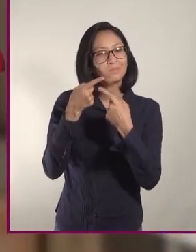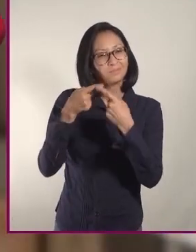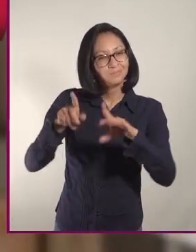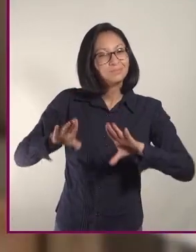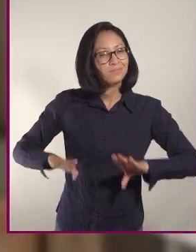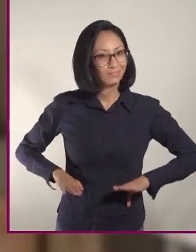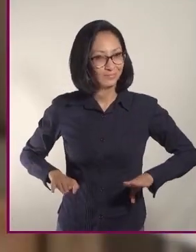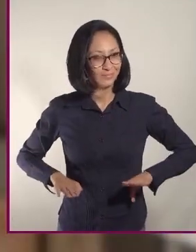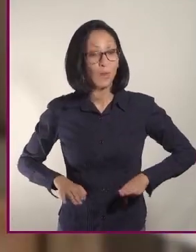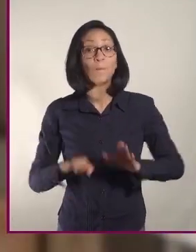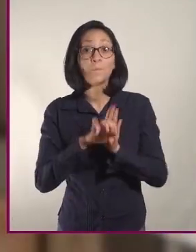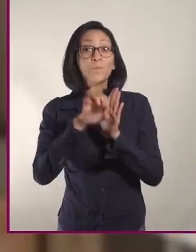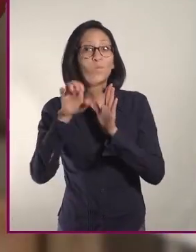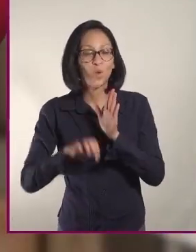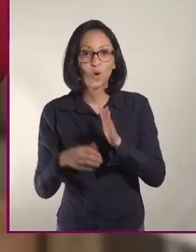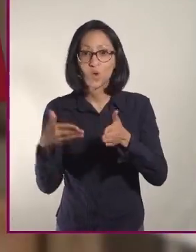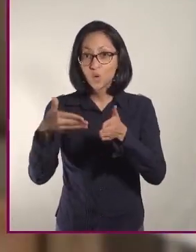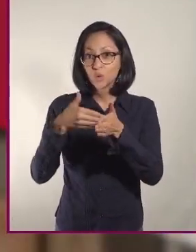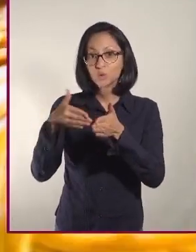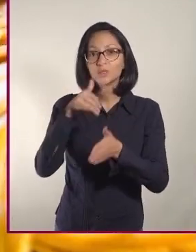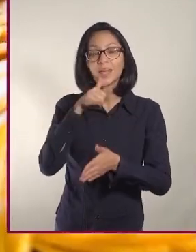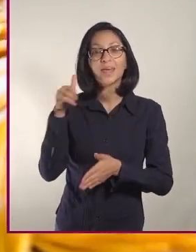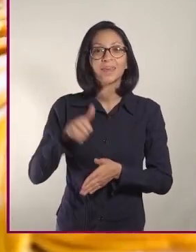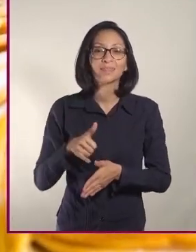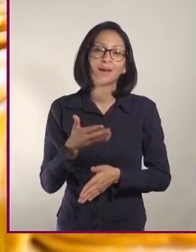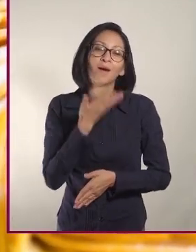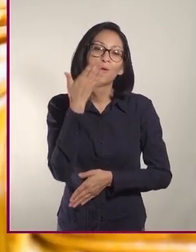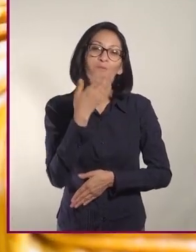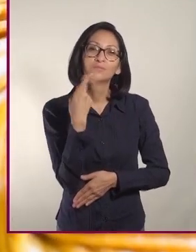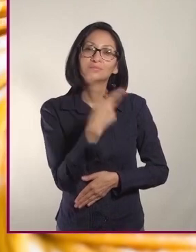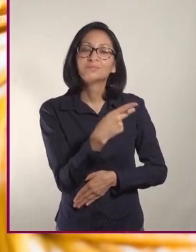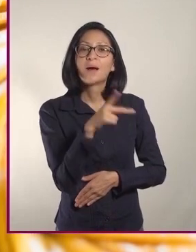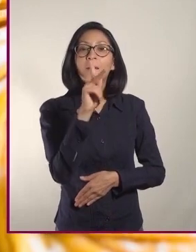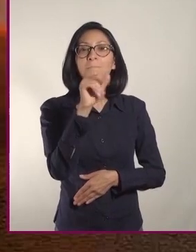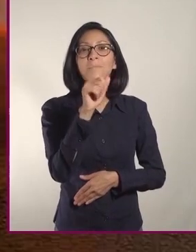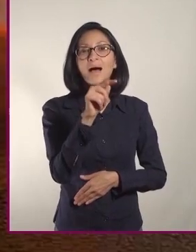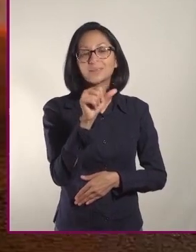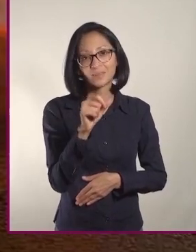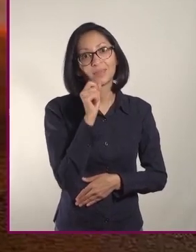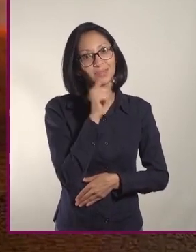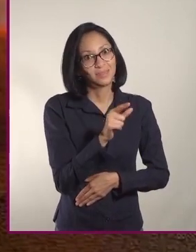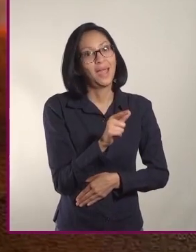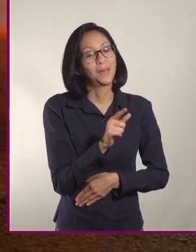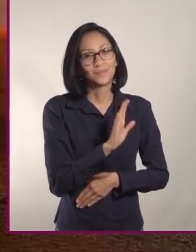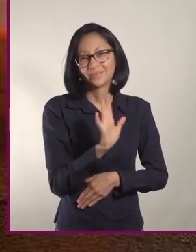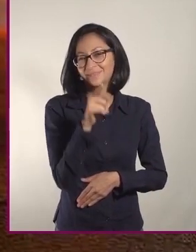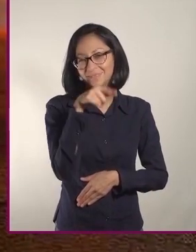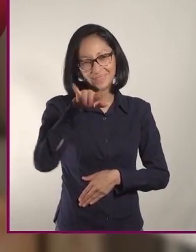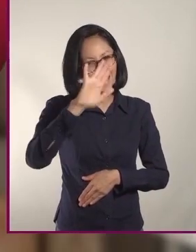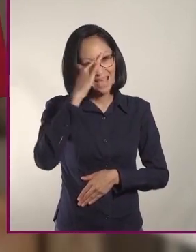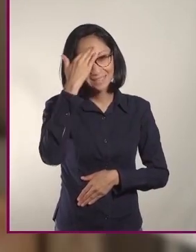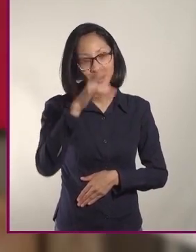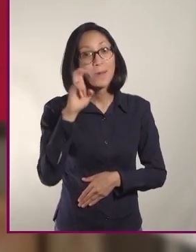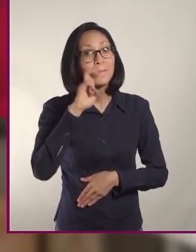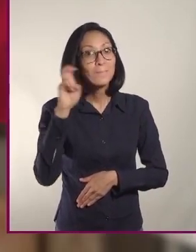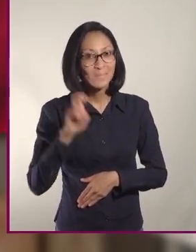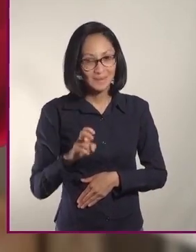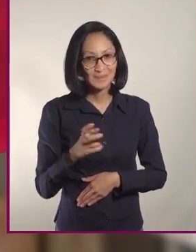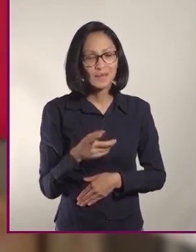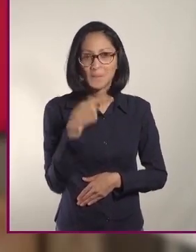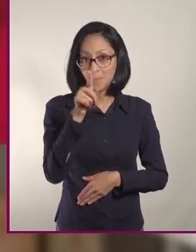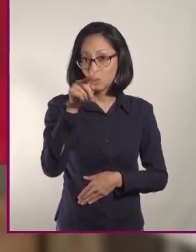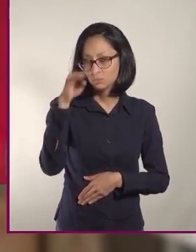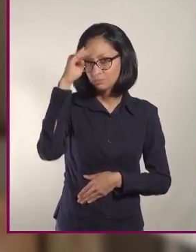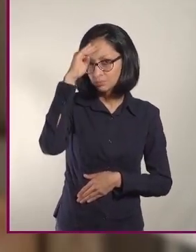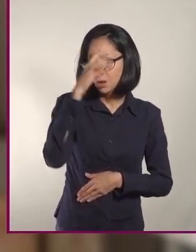Por ejemplo, la cocina italiana es famosa por sus pastas y ni qué decir de sus icónicas pizzas. Pero como te podrás